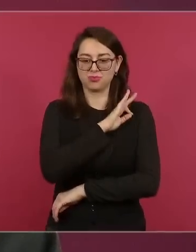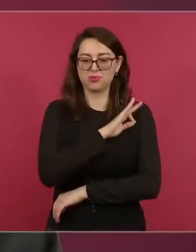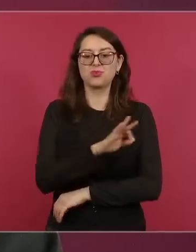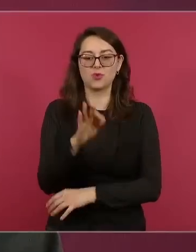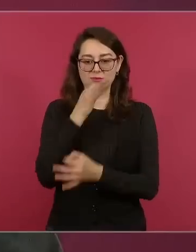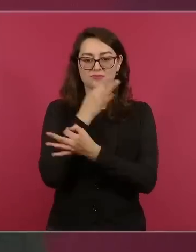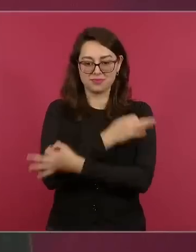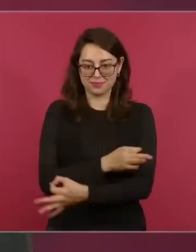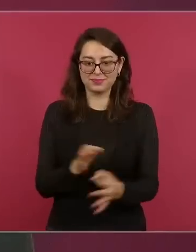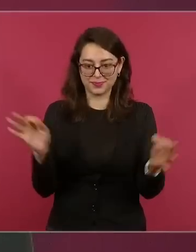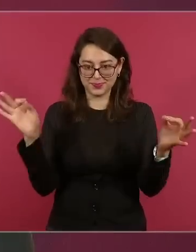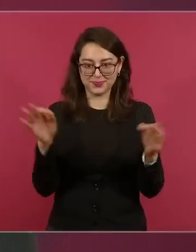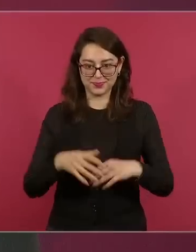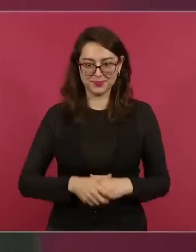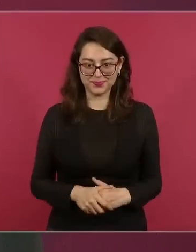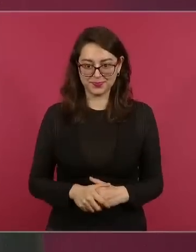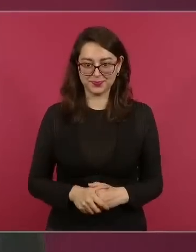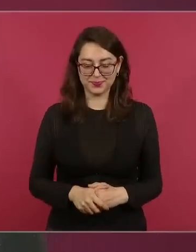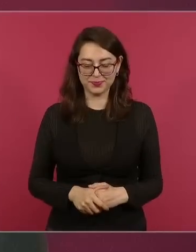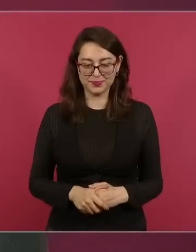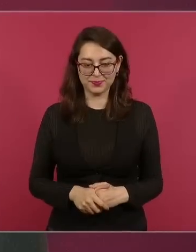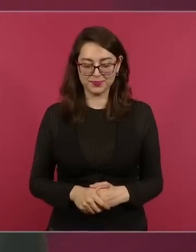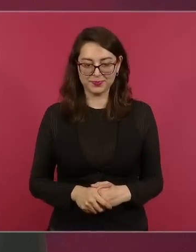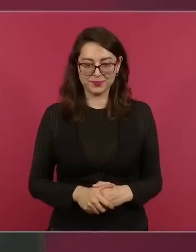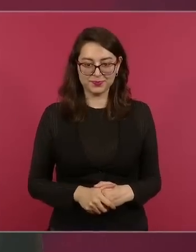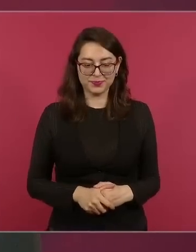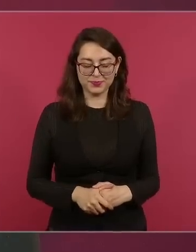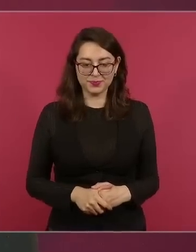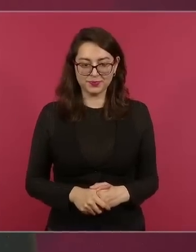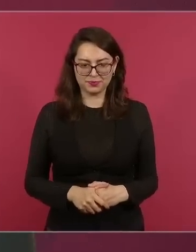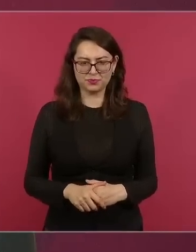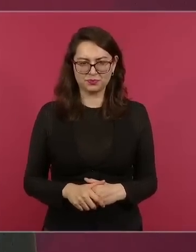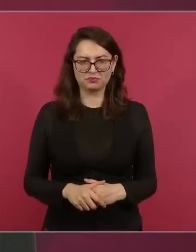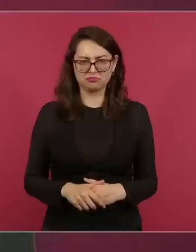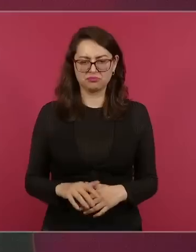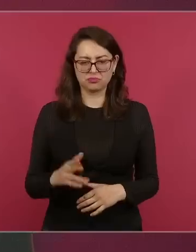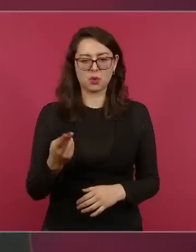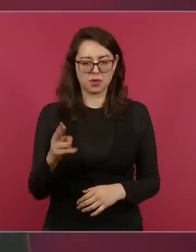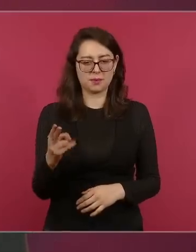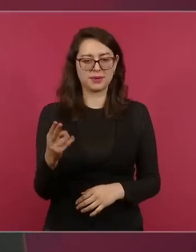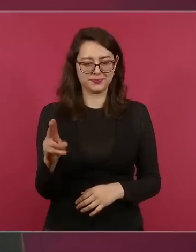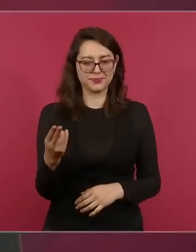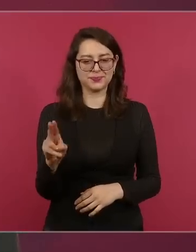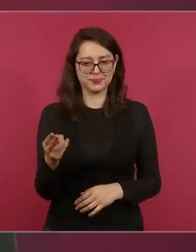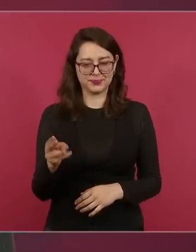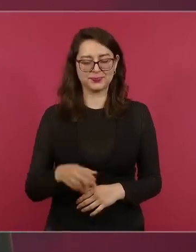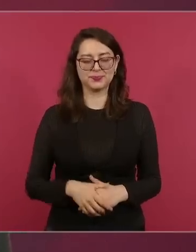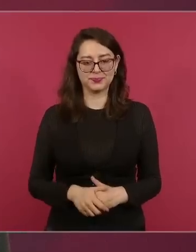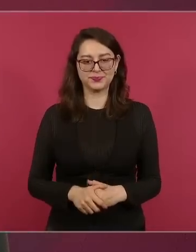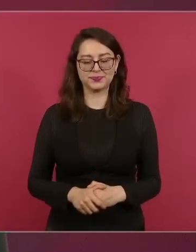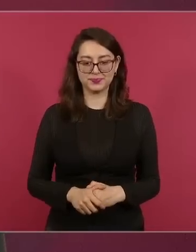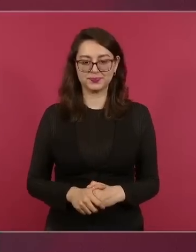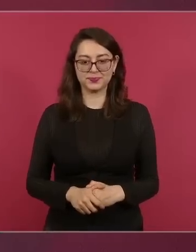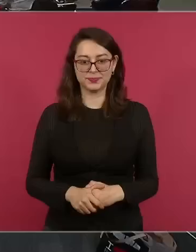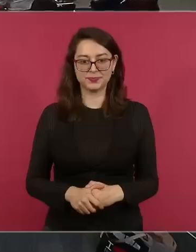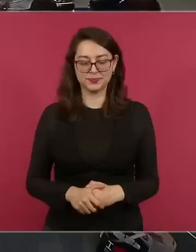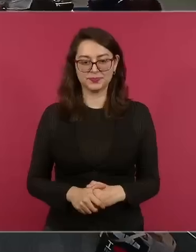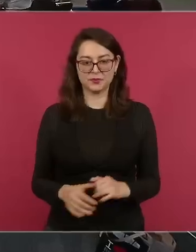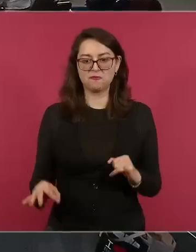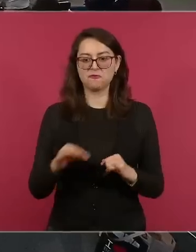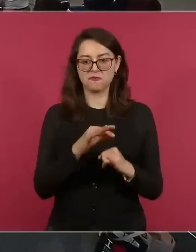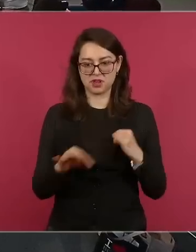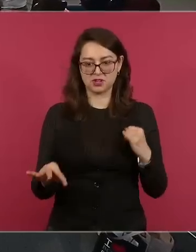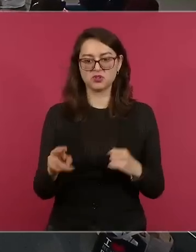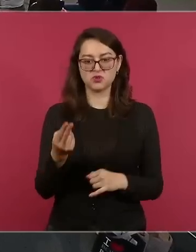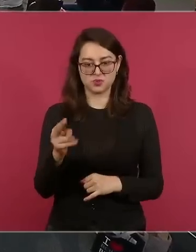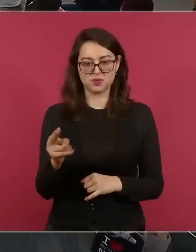Creo que el mes próximo, a finales